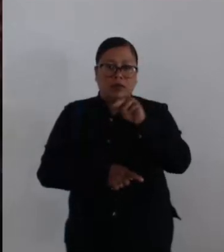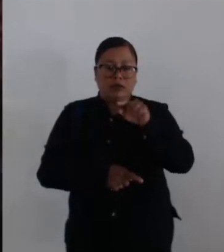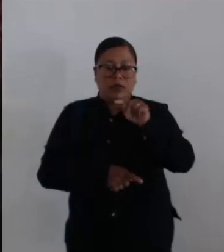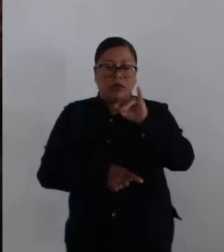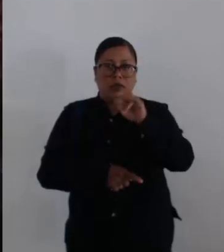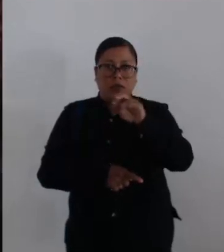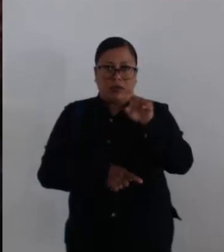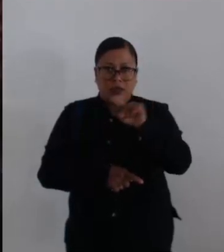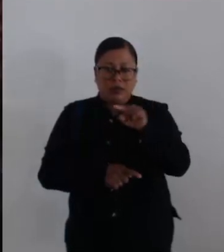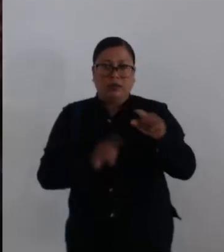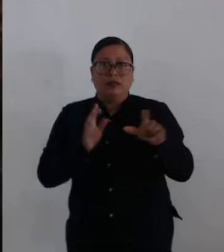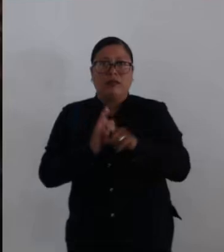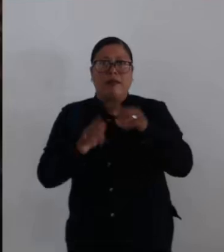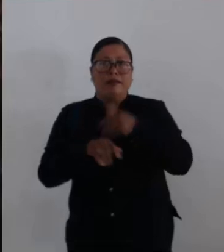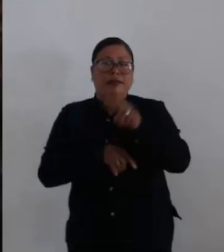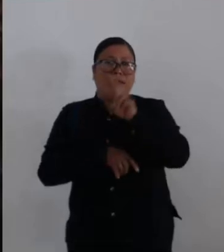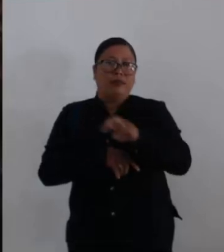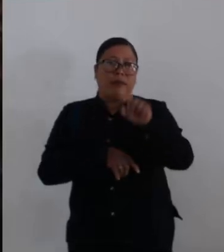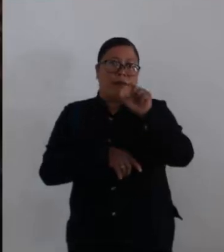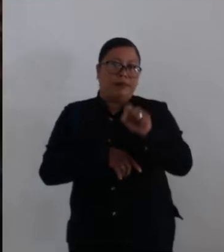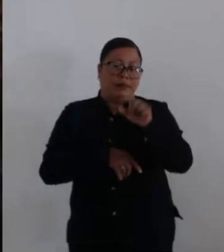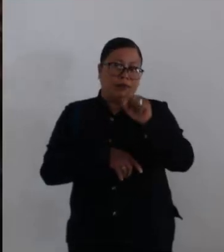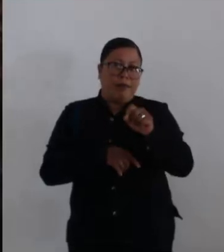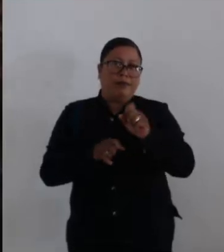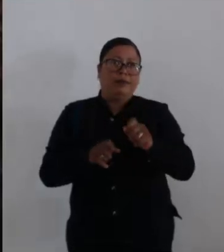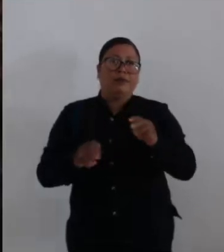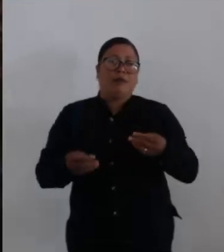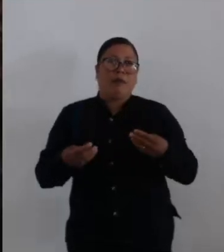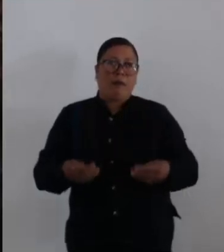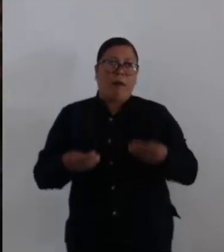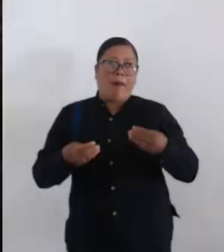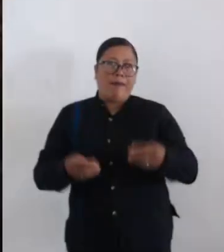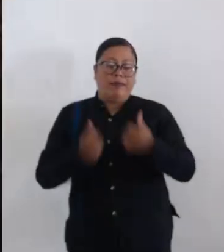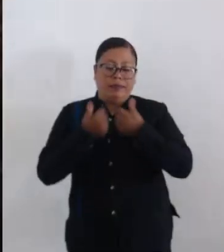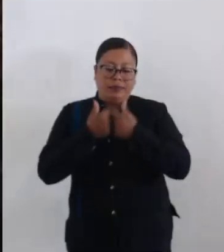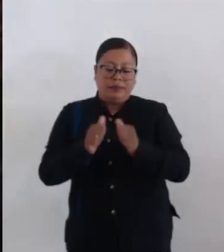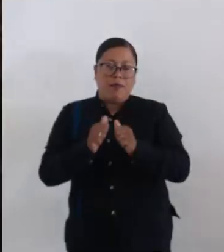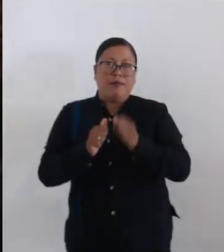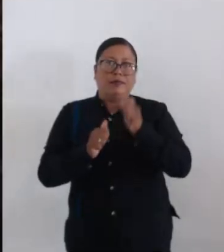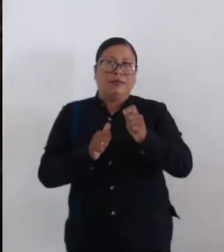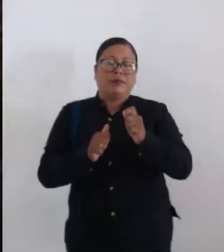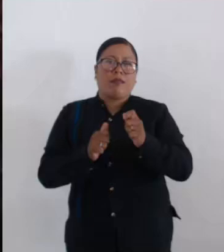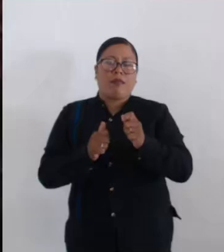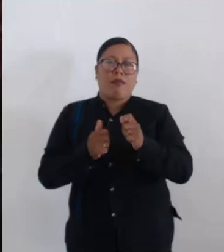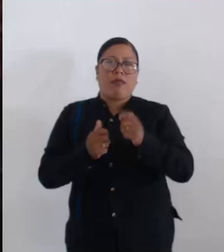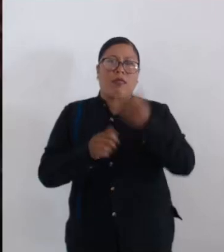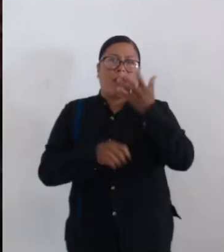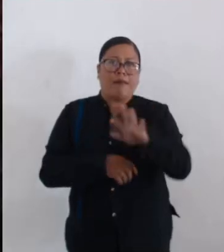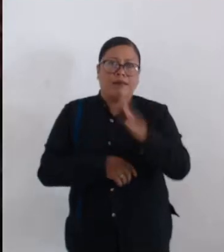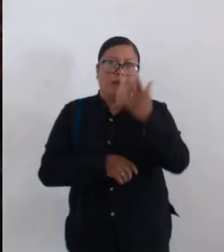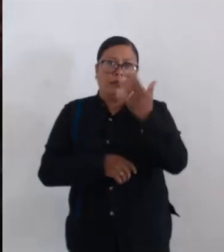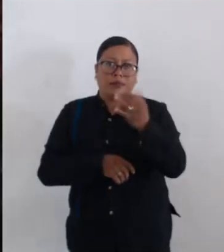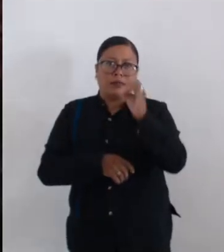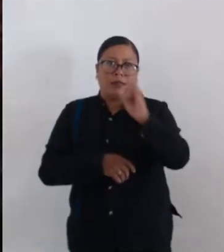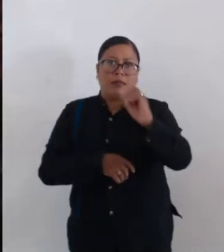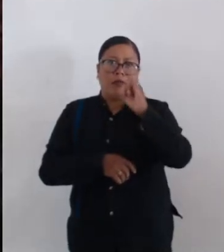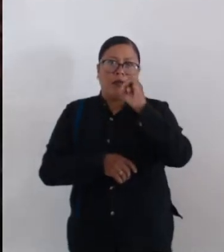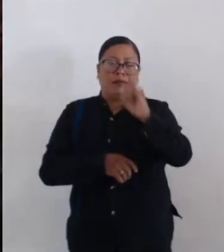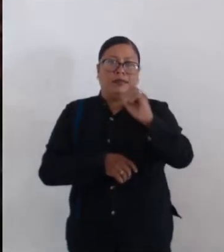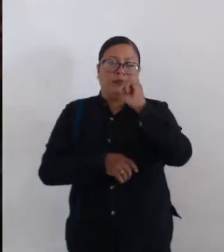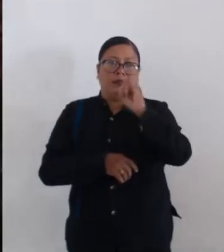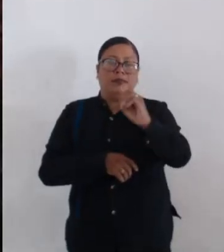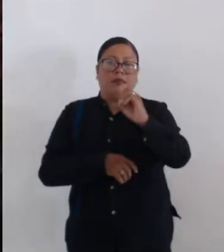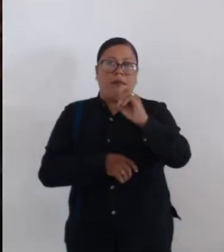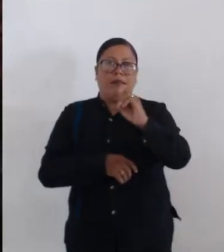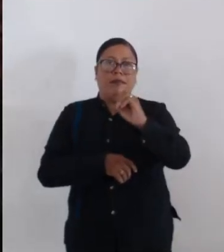respecto del puesto fijo local 220, giro del mercado, PAN, objeto cuenta, 1050-0000